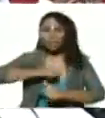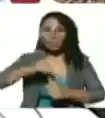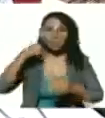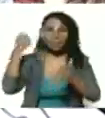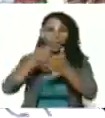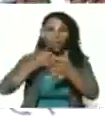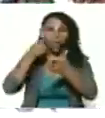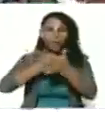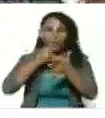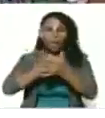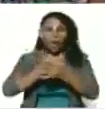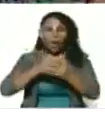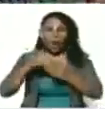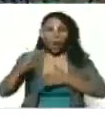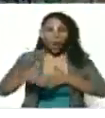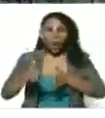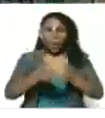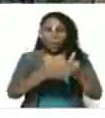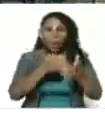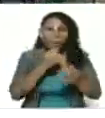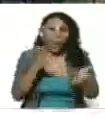lucha. Es un camino, bueno,